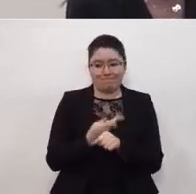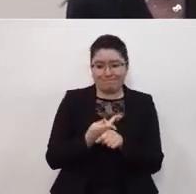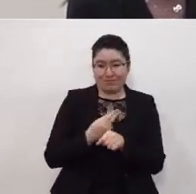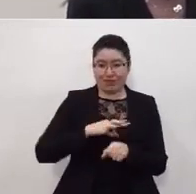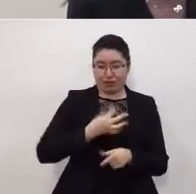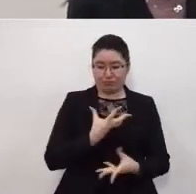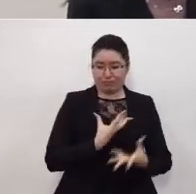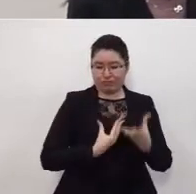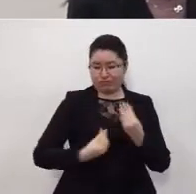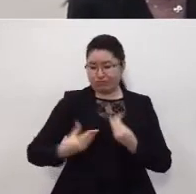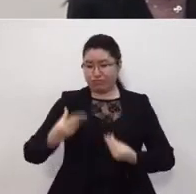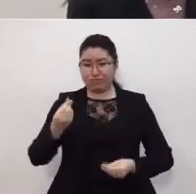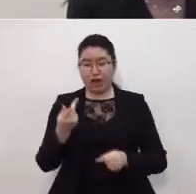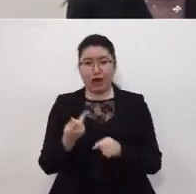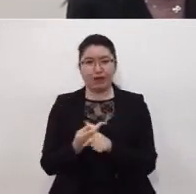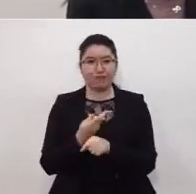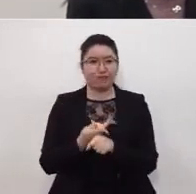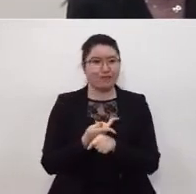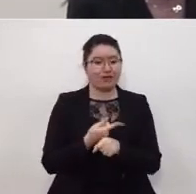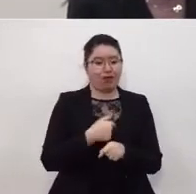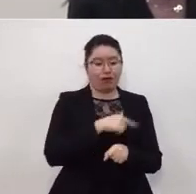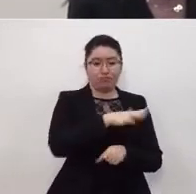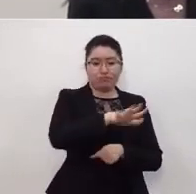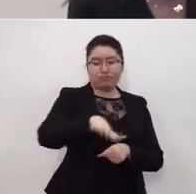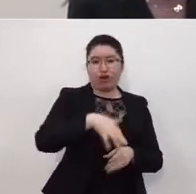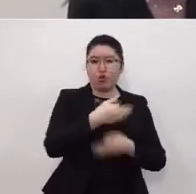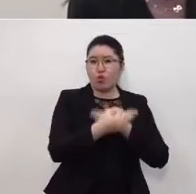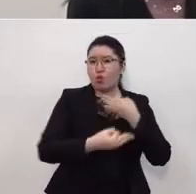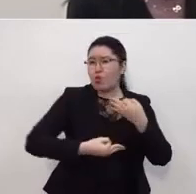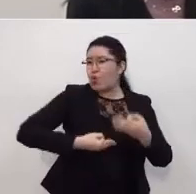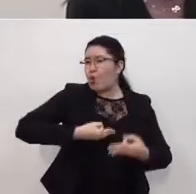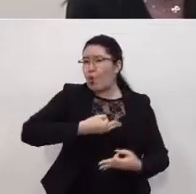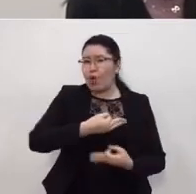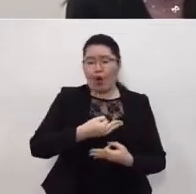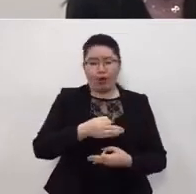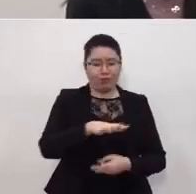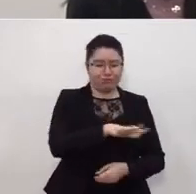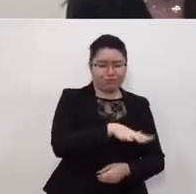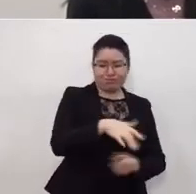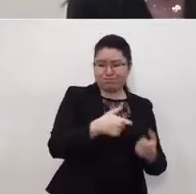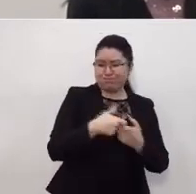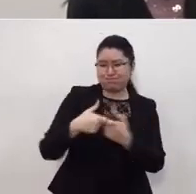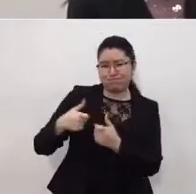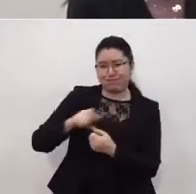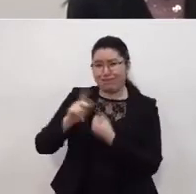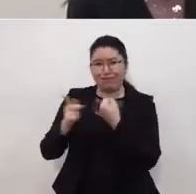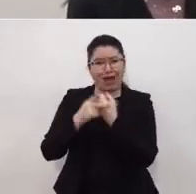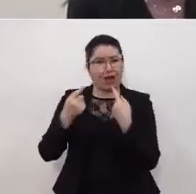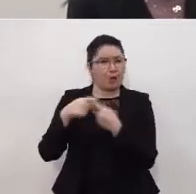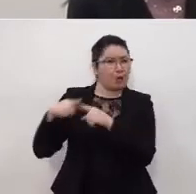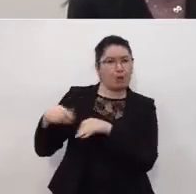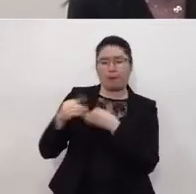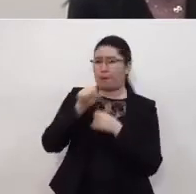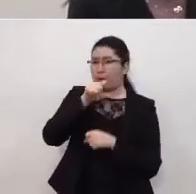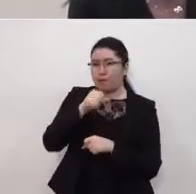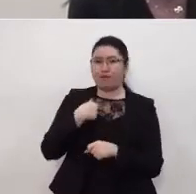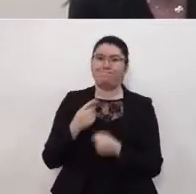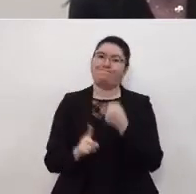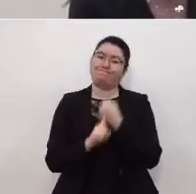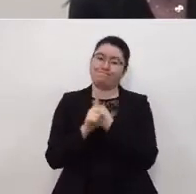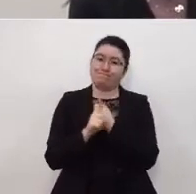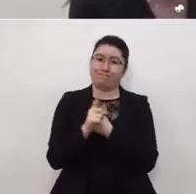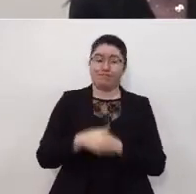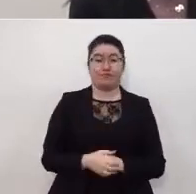propia epidemia ha afectado, se podría decir que de manera general, a todo país del mundo. La